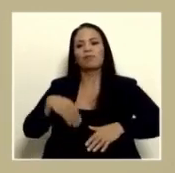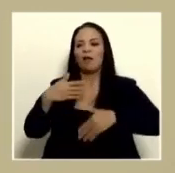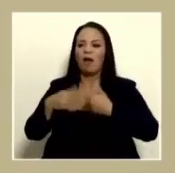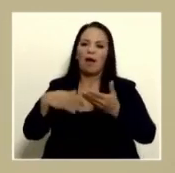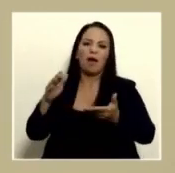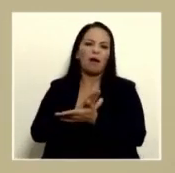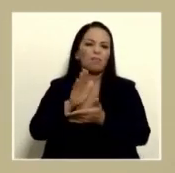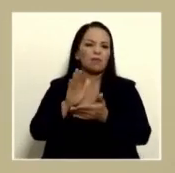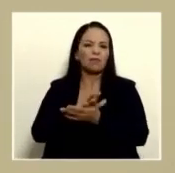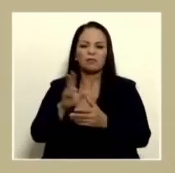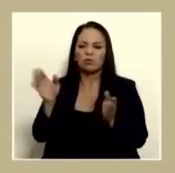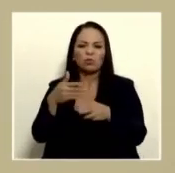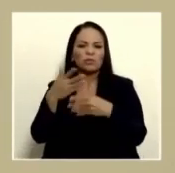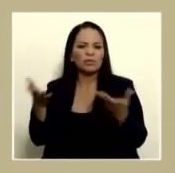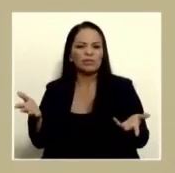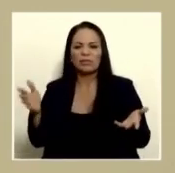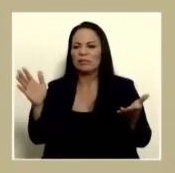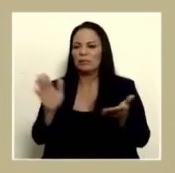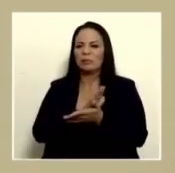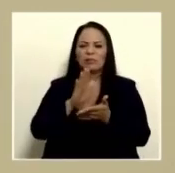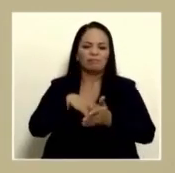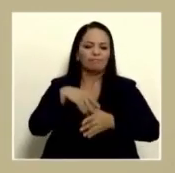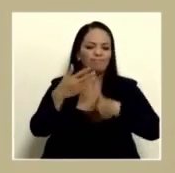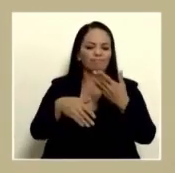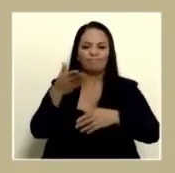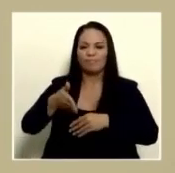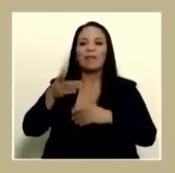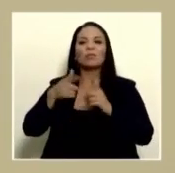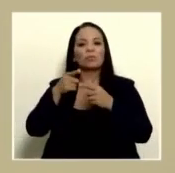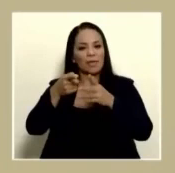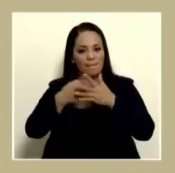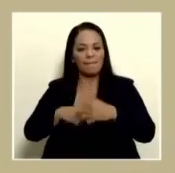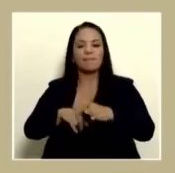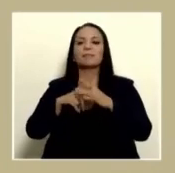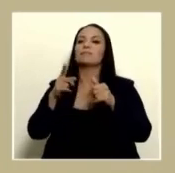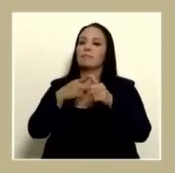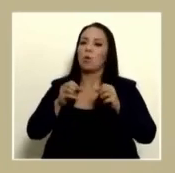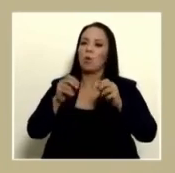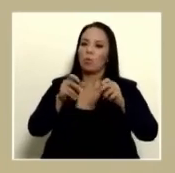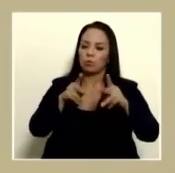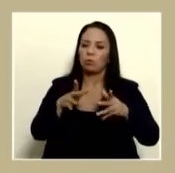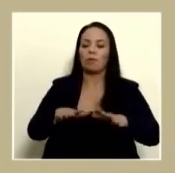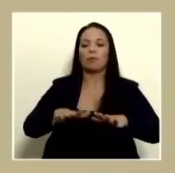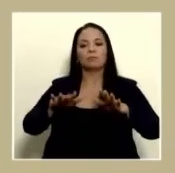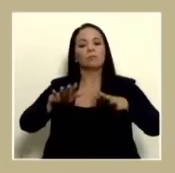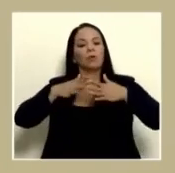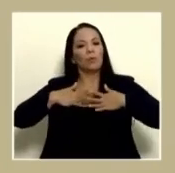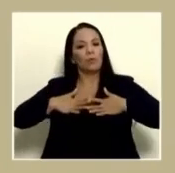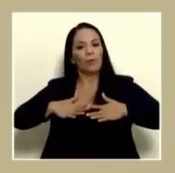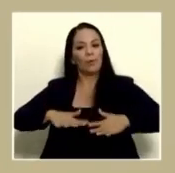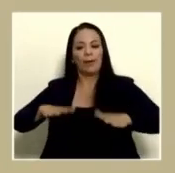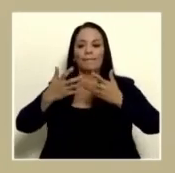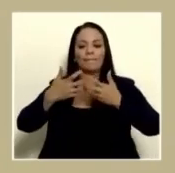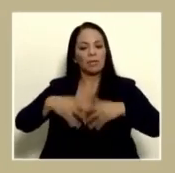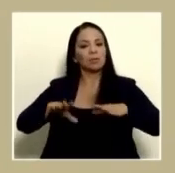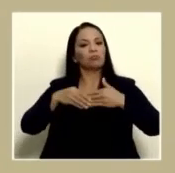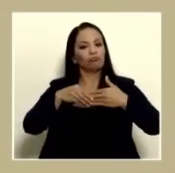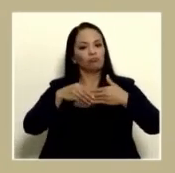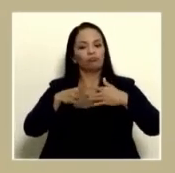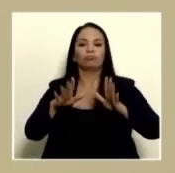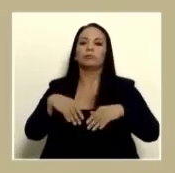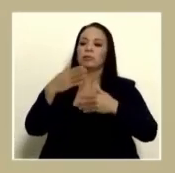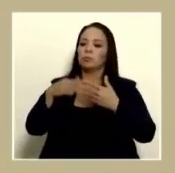inútiles papelería y entonces ahí empezamos dándole oportunidad de oxígeno al sector empresarial a ver esos